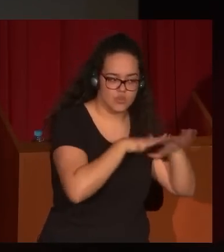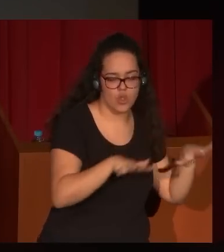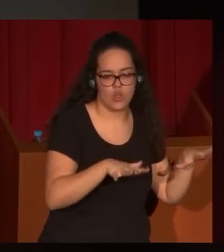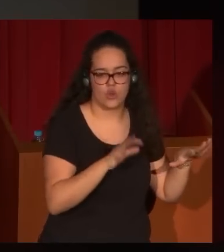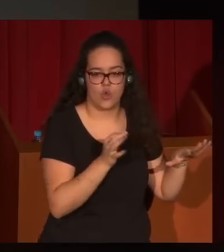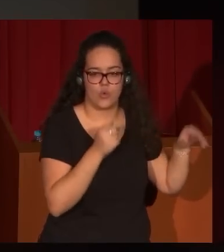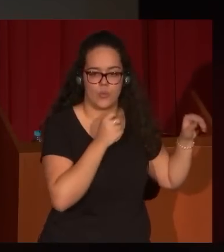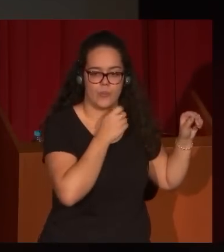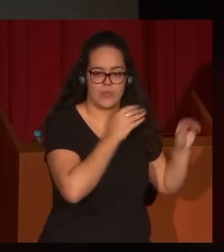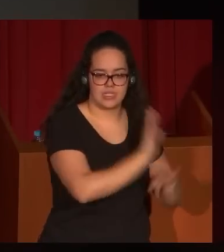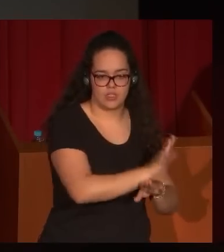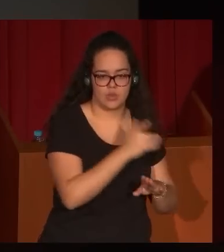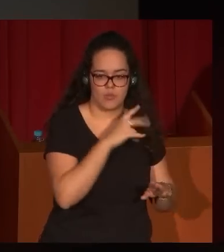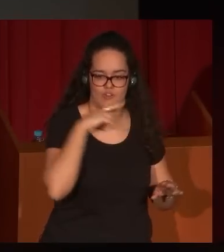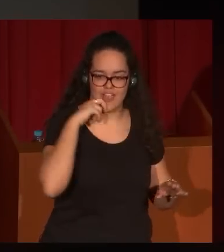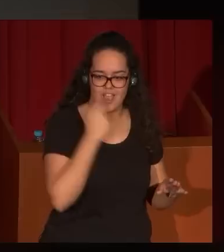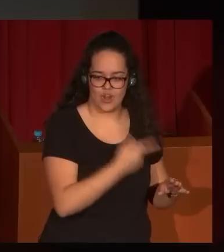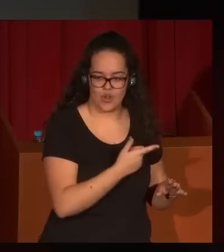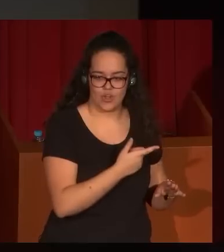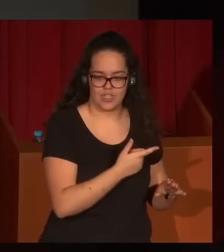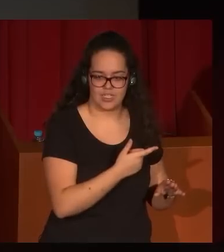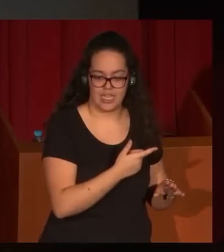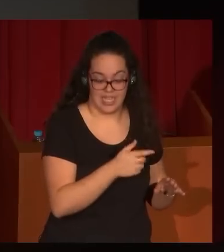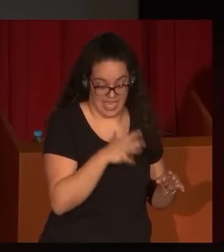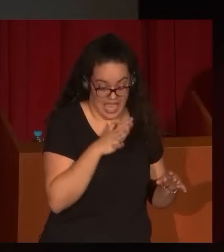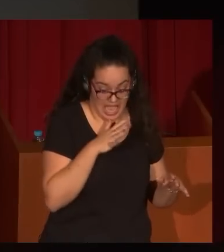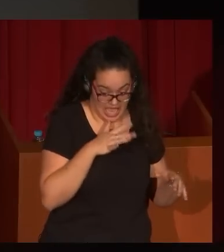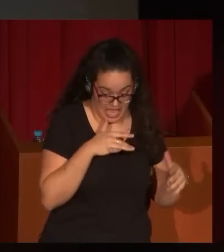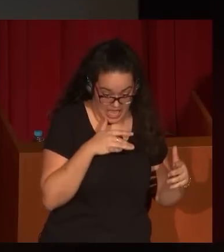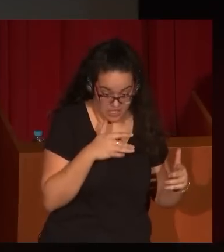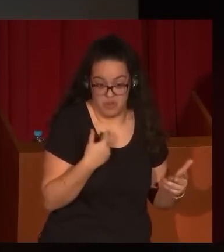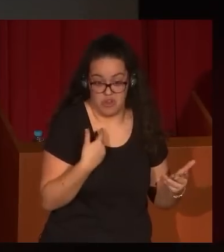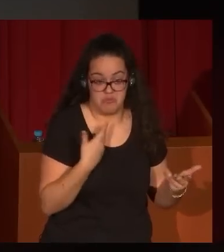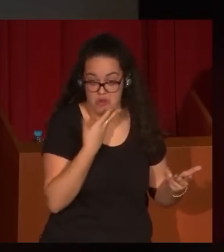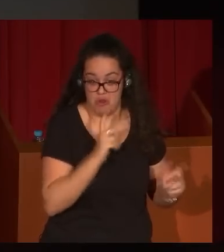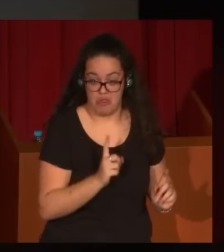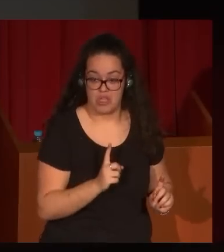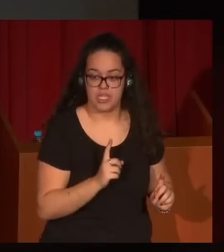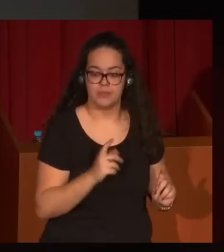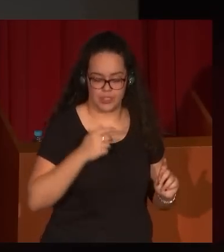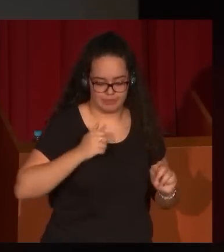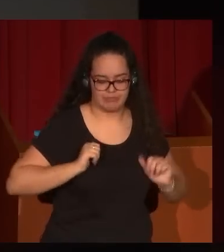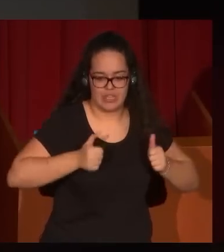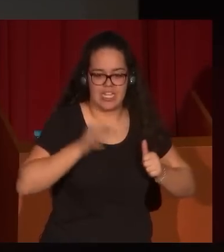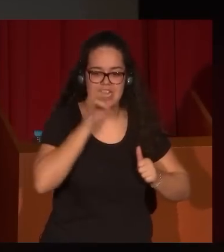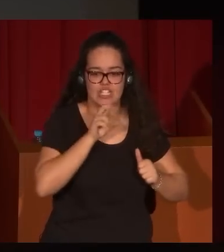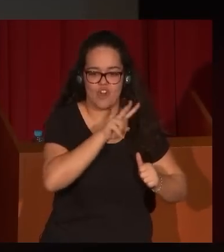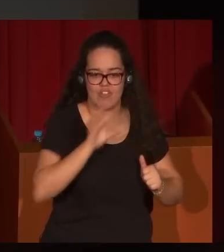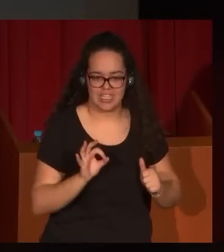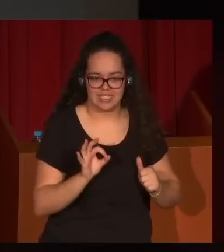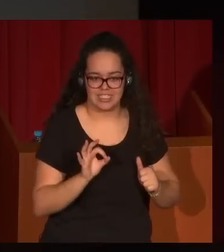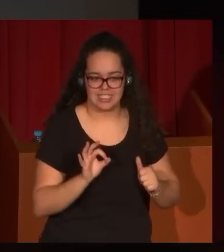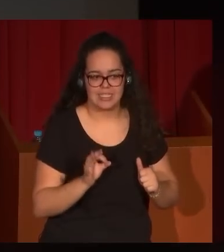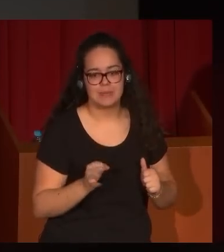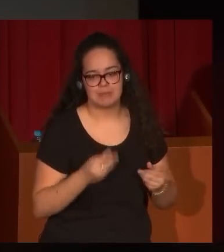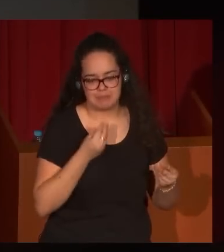valor de un artista como Eugenio Lucas, hasta entonces prácticamente desconocido, y en ese momento, en los albores del principio del siglo XX, empiezan a